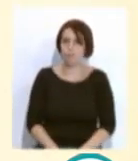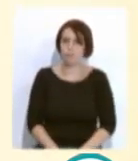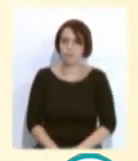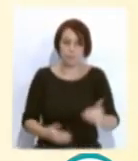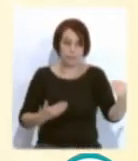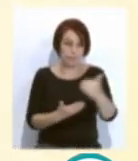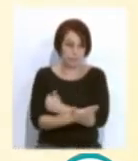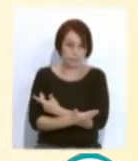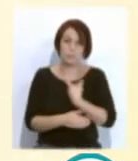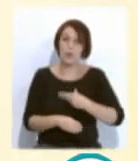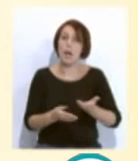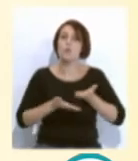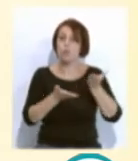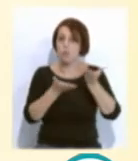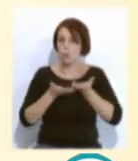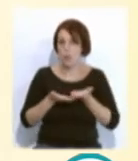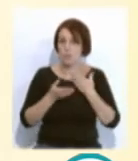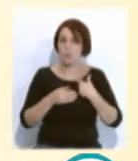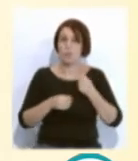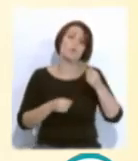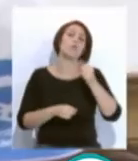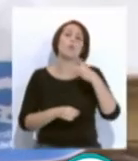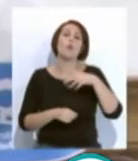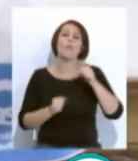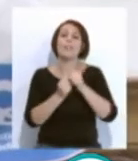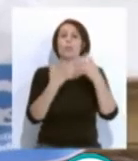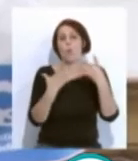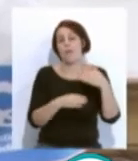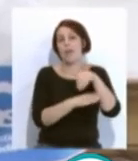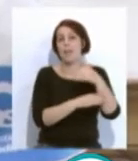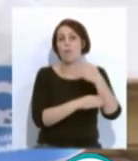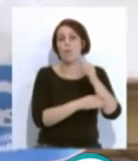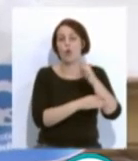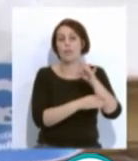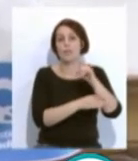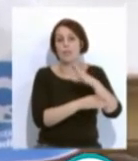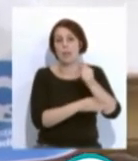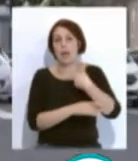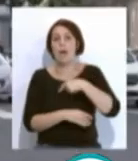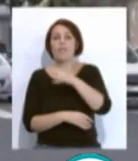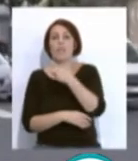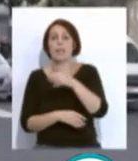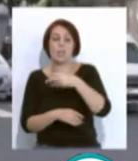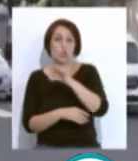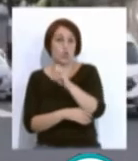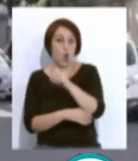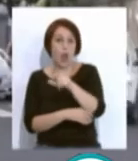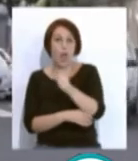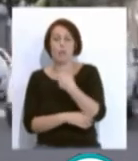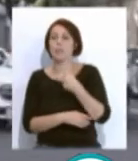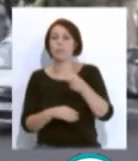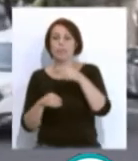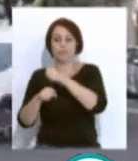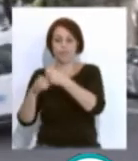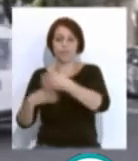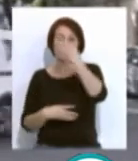beneficiarán de estas ayudas las promociones del número 29 de la calle Botica, el 20 de García de Sola y la promoción en el número